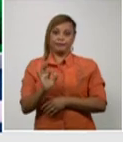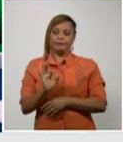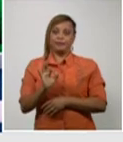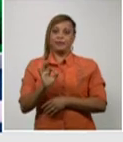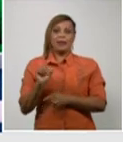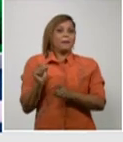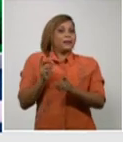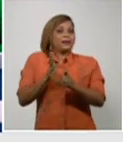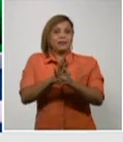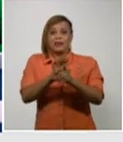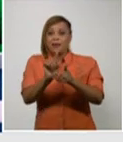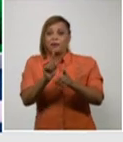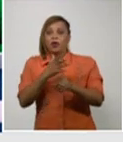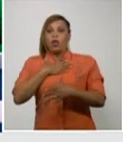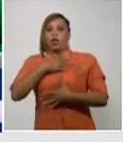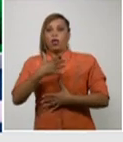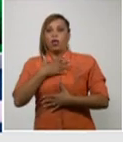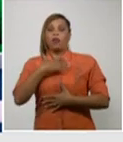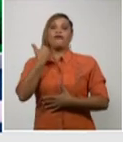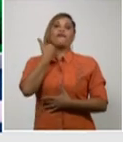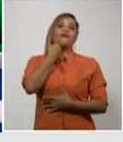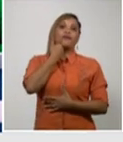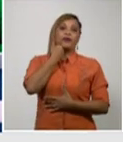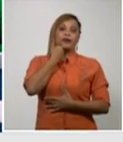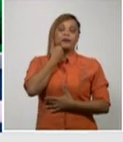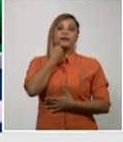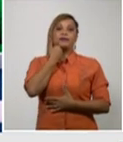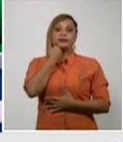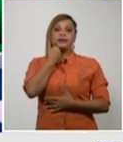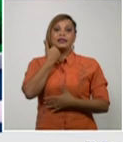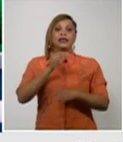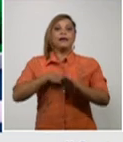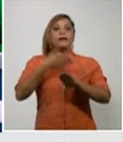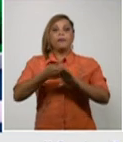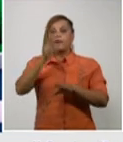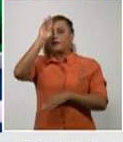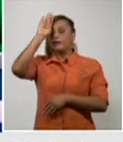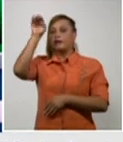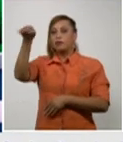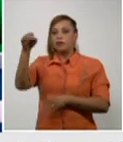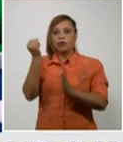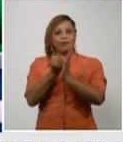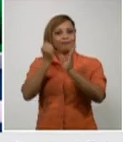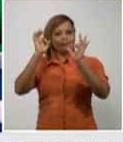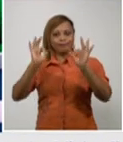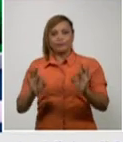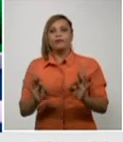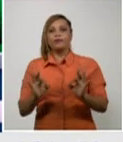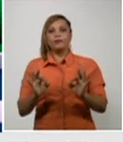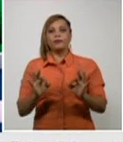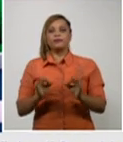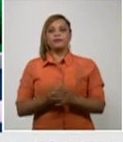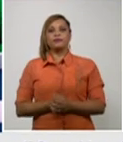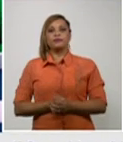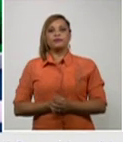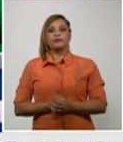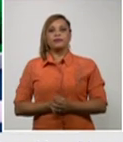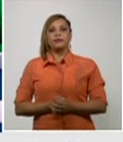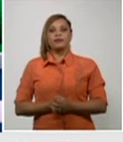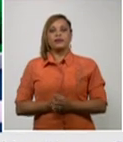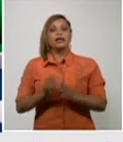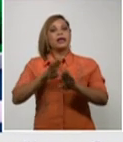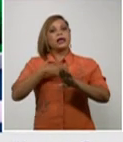y fiebre, se ingresó, se confirmó, se confirmó y después de una